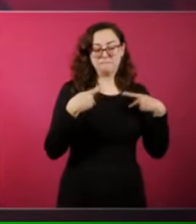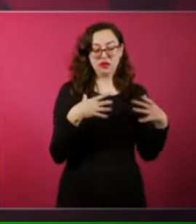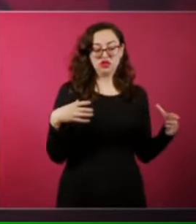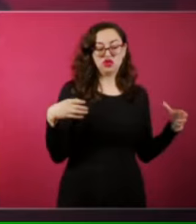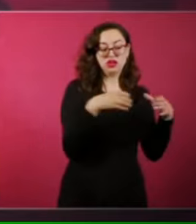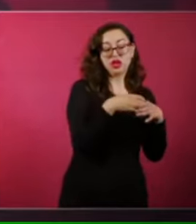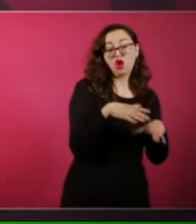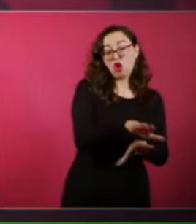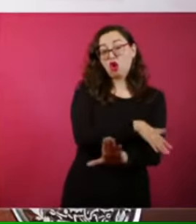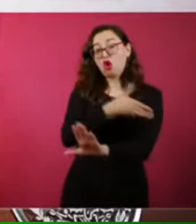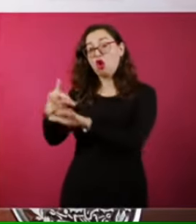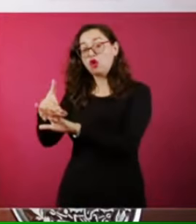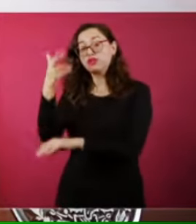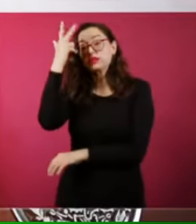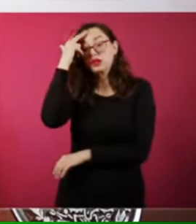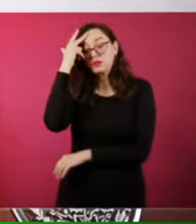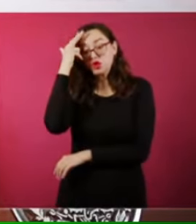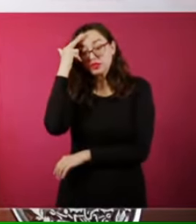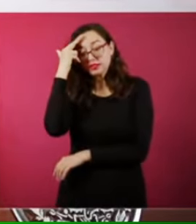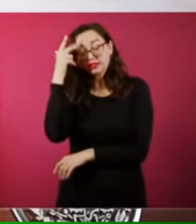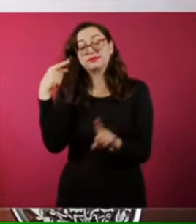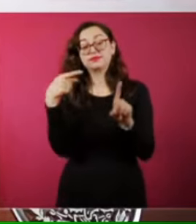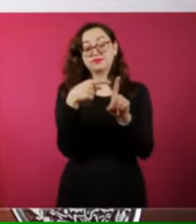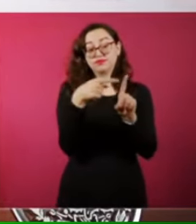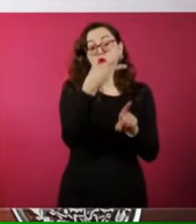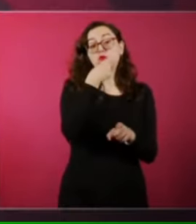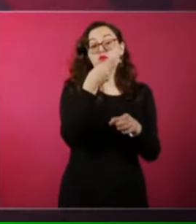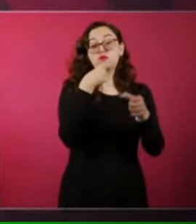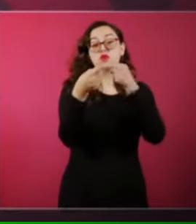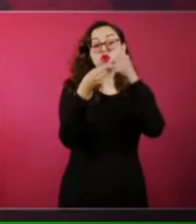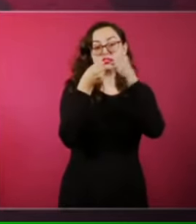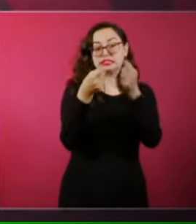periodista, buen escritor, era hasta poeta.